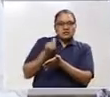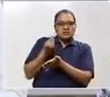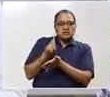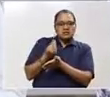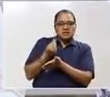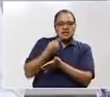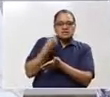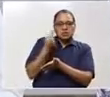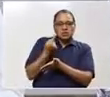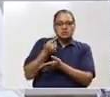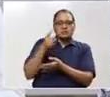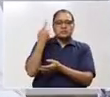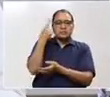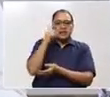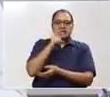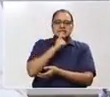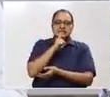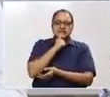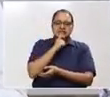esta difícil tarea.